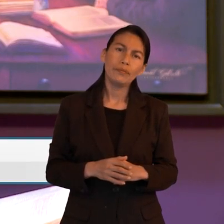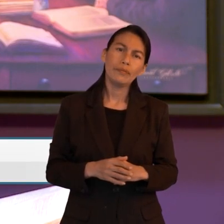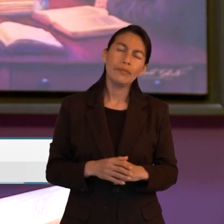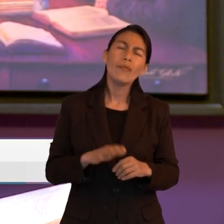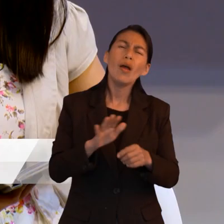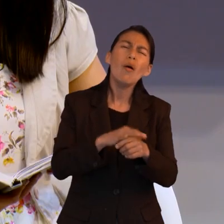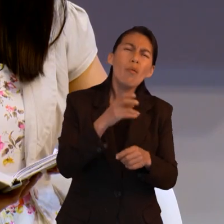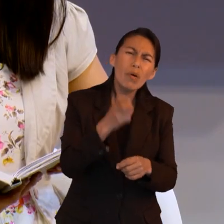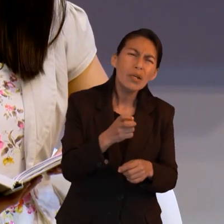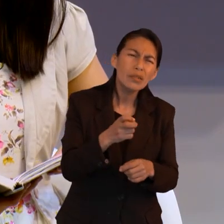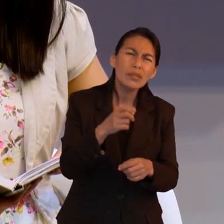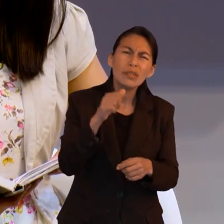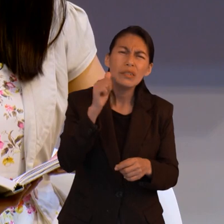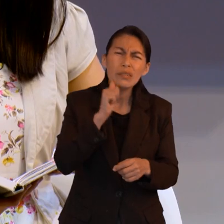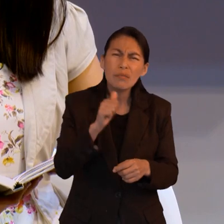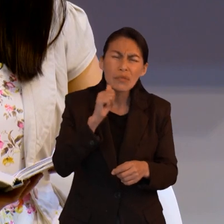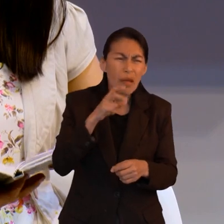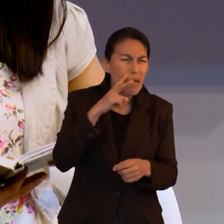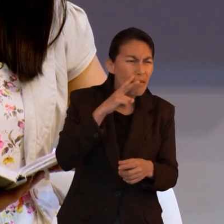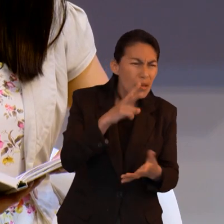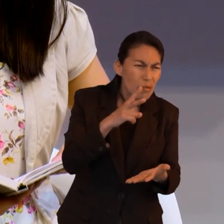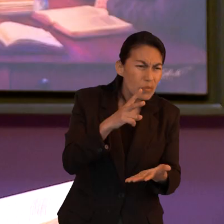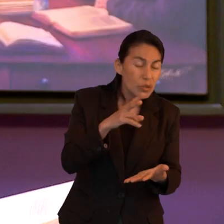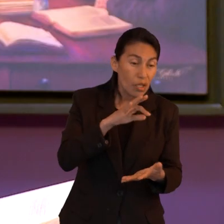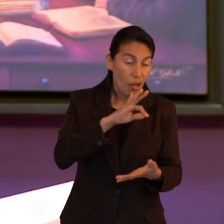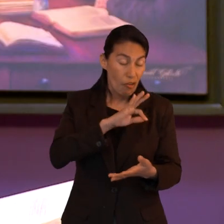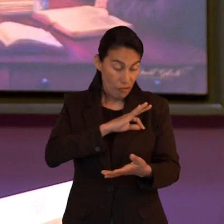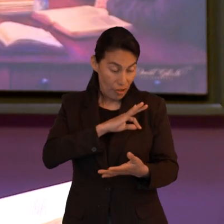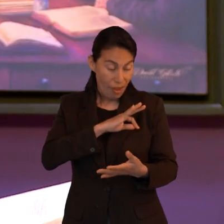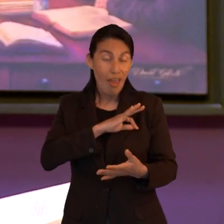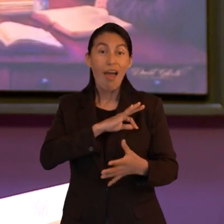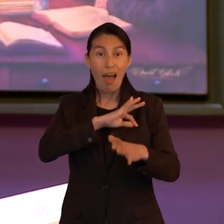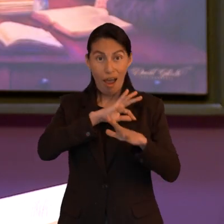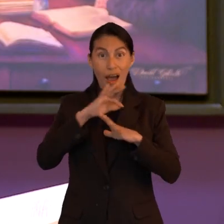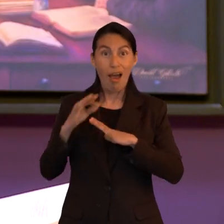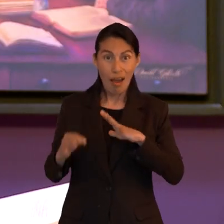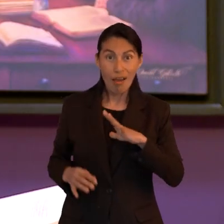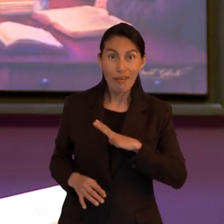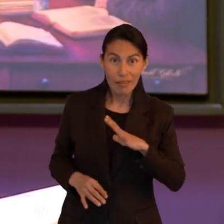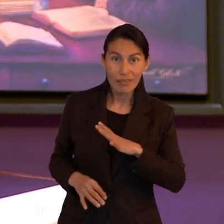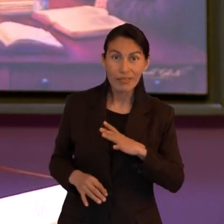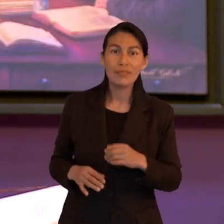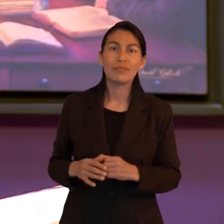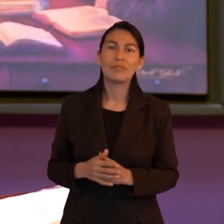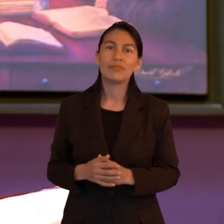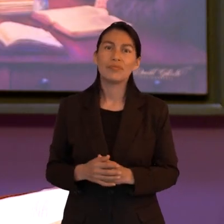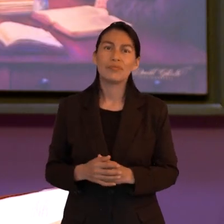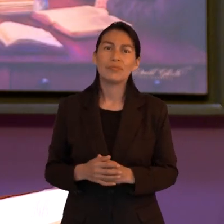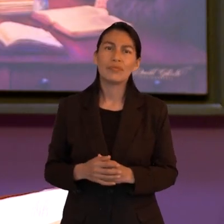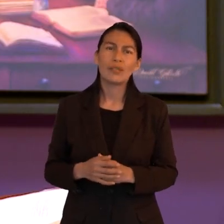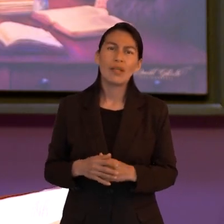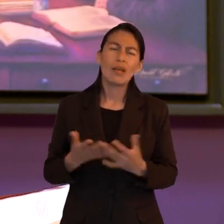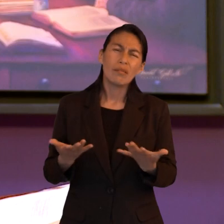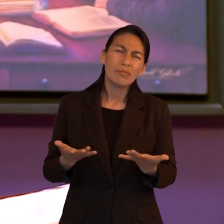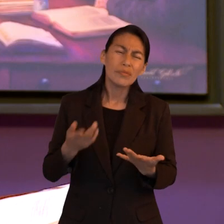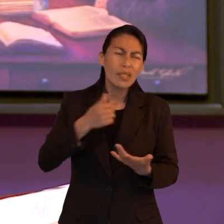que se espera la convicción de lo que no se ve entonces ni siempre vamos